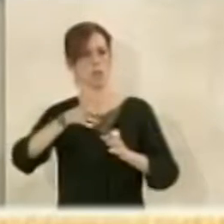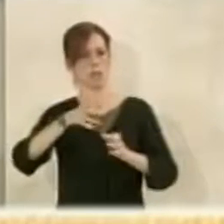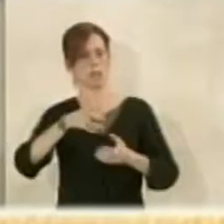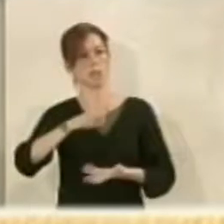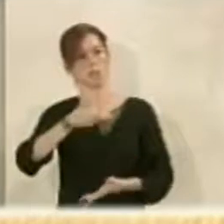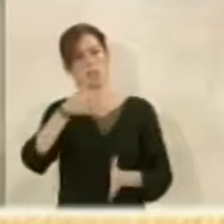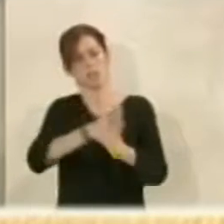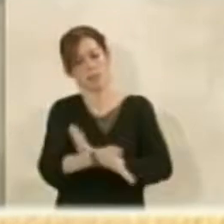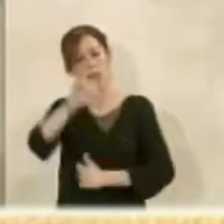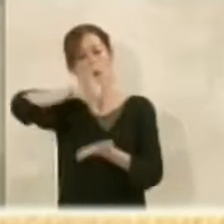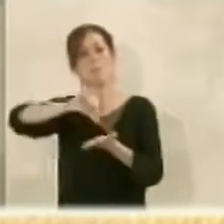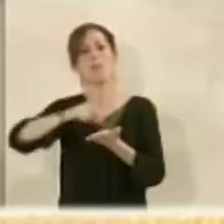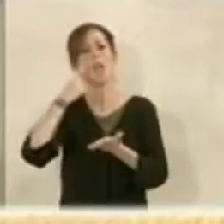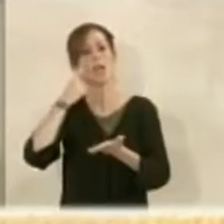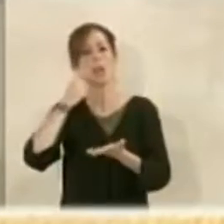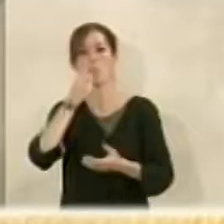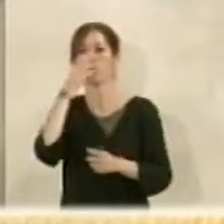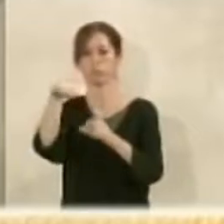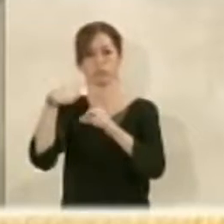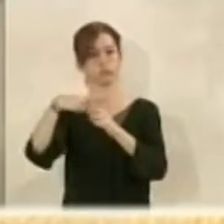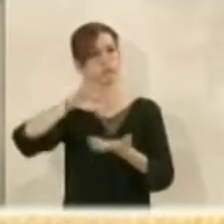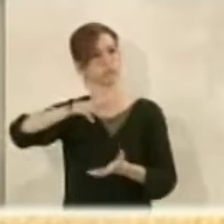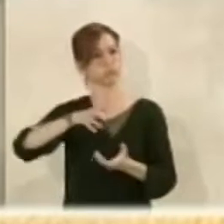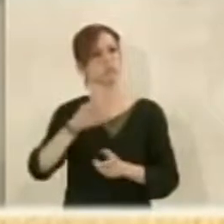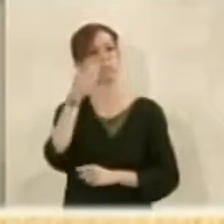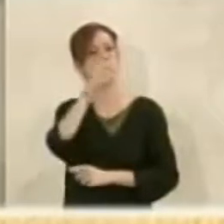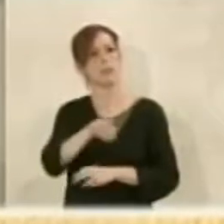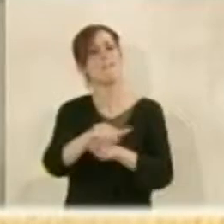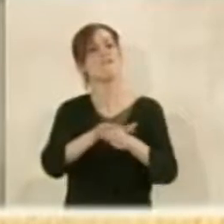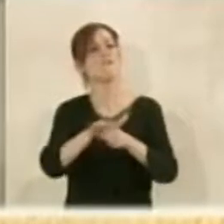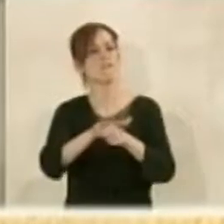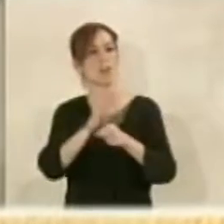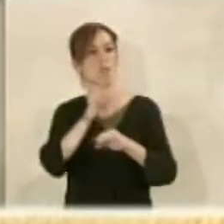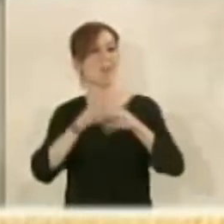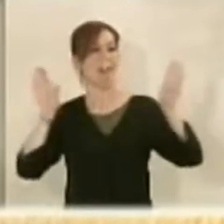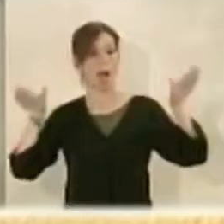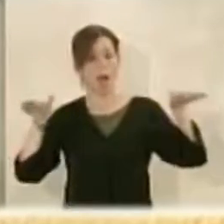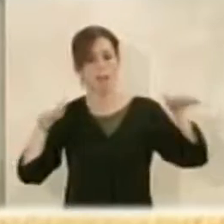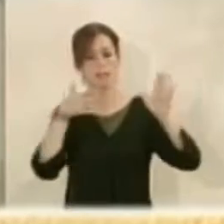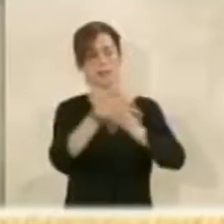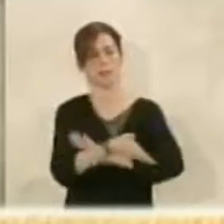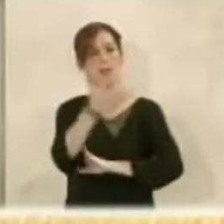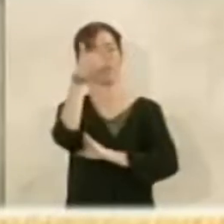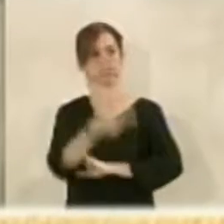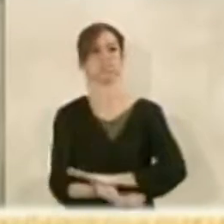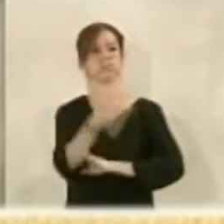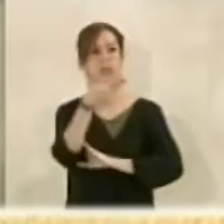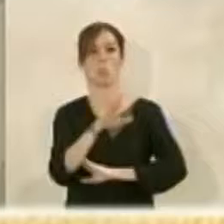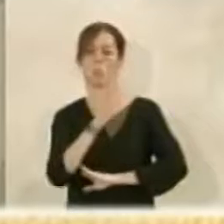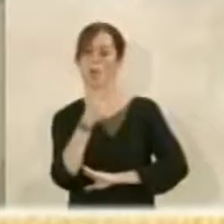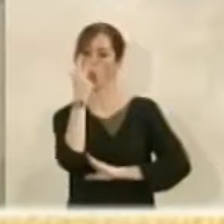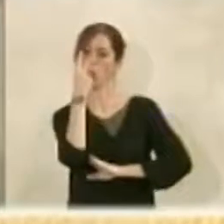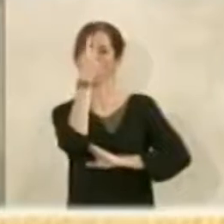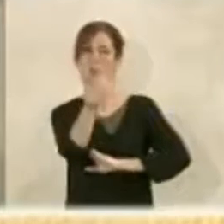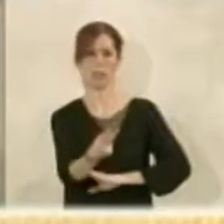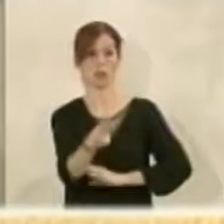es una gran noticia para Almería Capital y también es una gran noticia sin duda para el barrio de Los Ángeles como en aproximadamente dos años